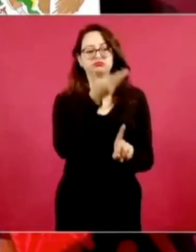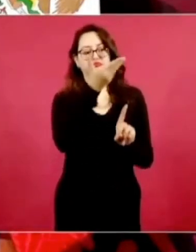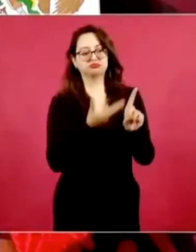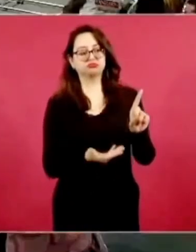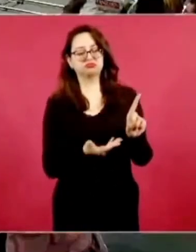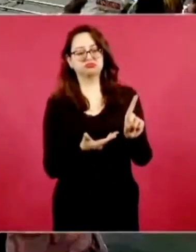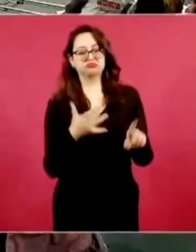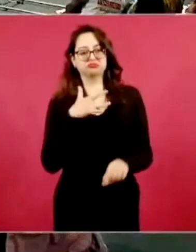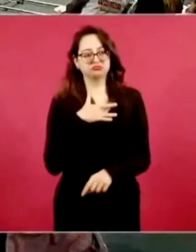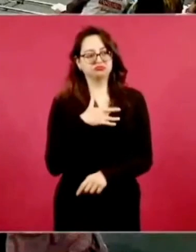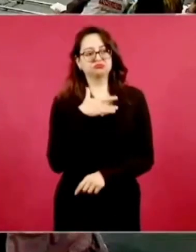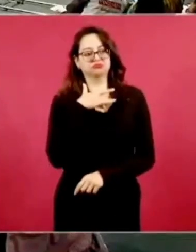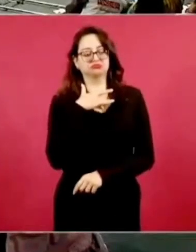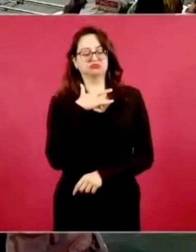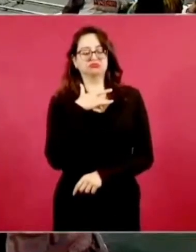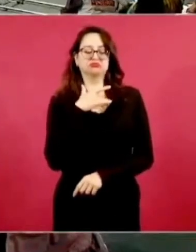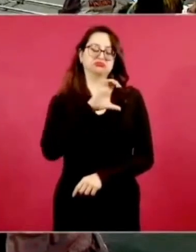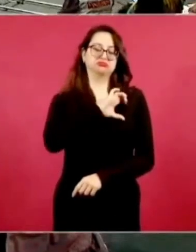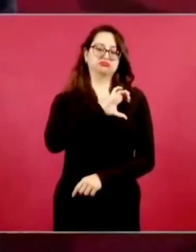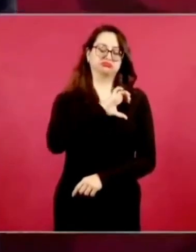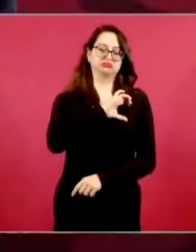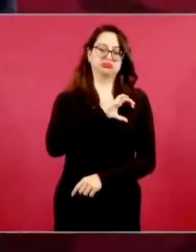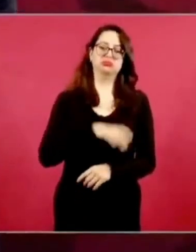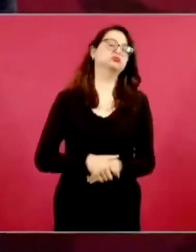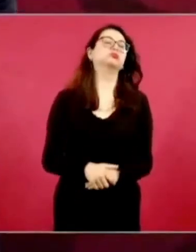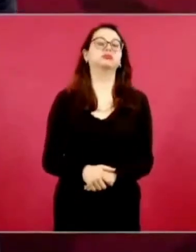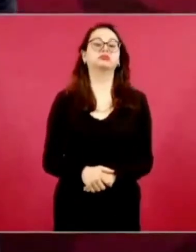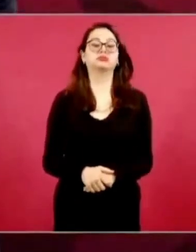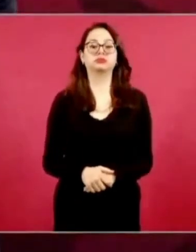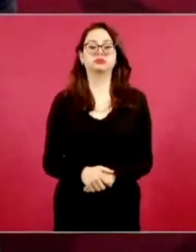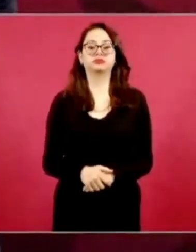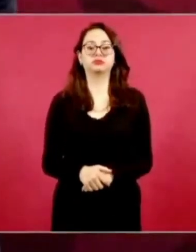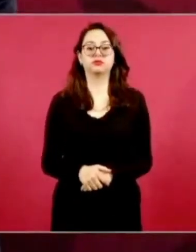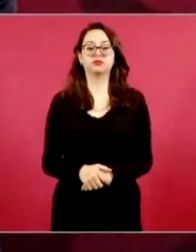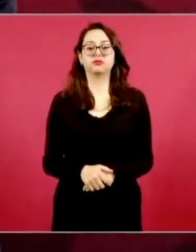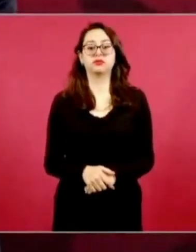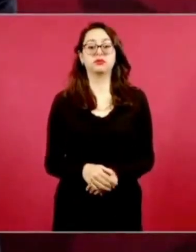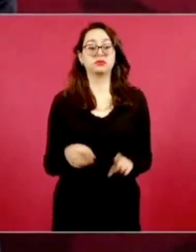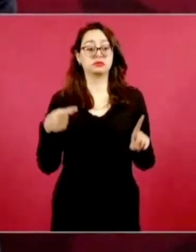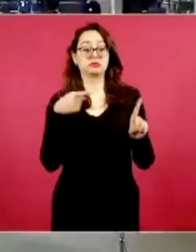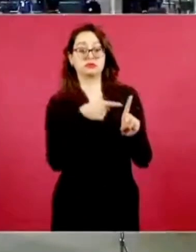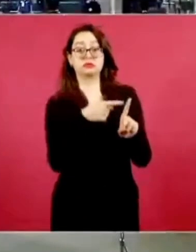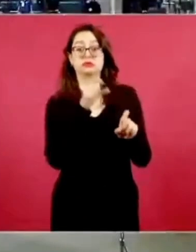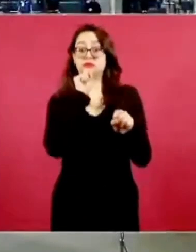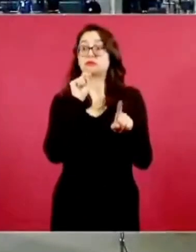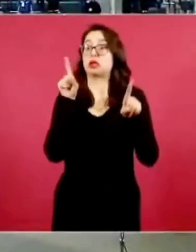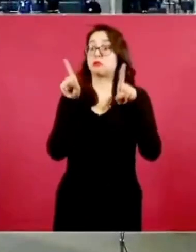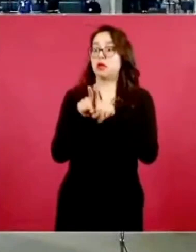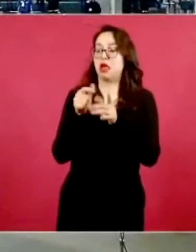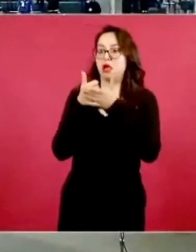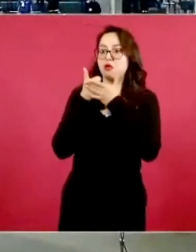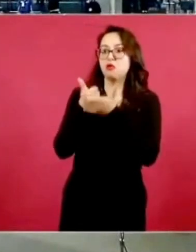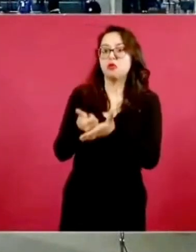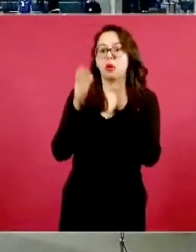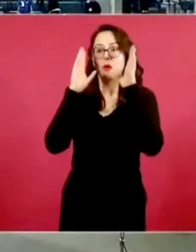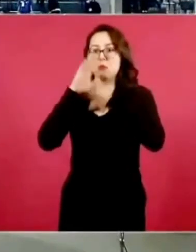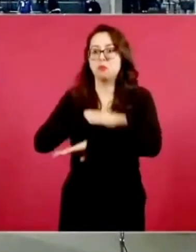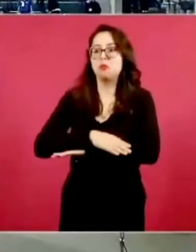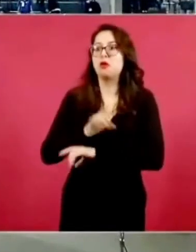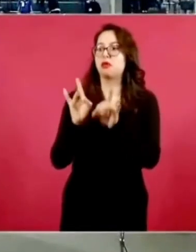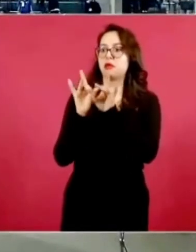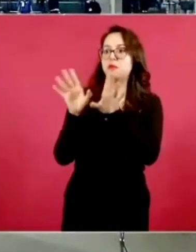yo estimo mucho. Además de ser un desactivador de conflictos, apenas la semana pasada estaba con los transportistas.